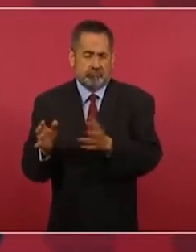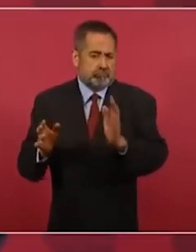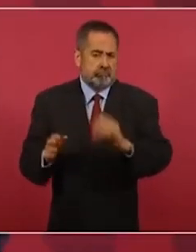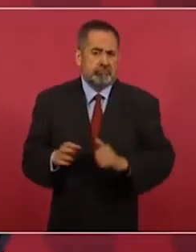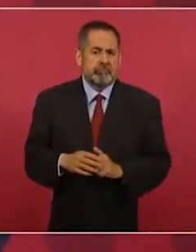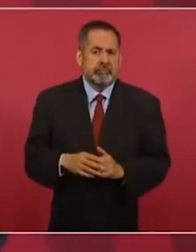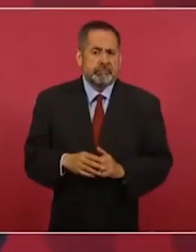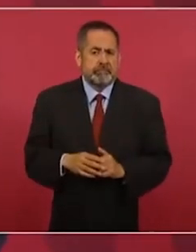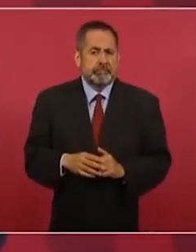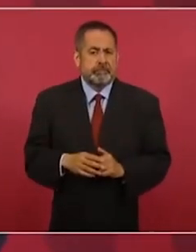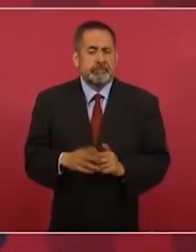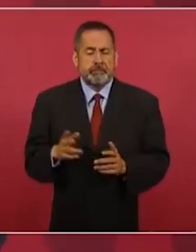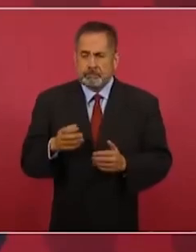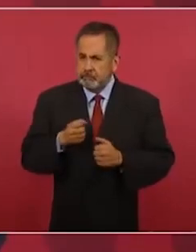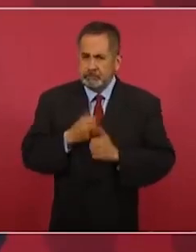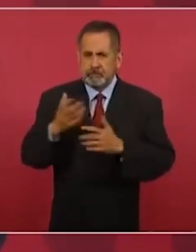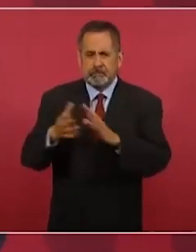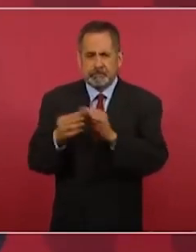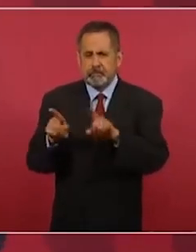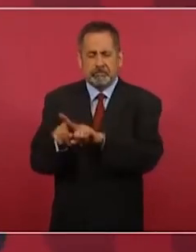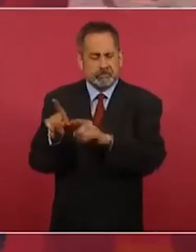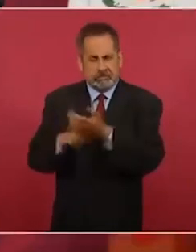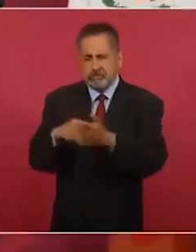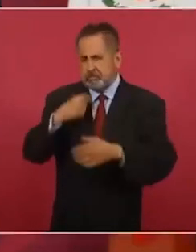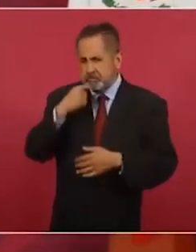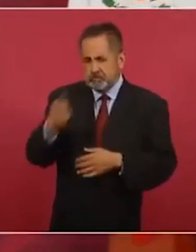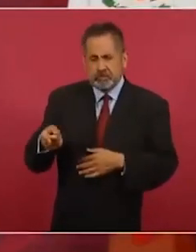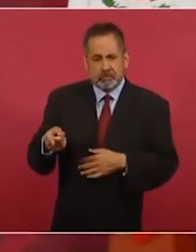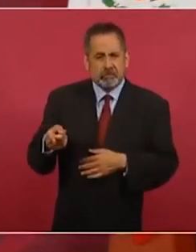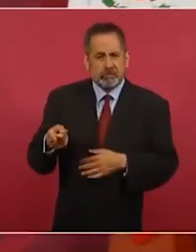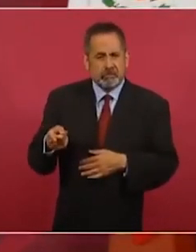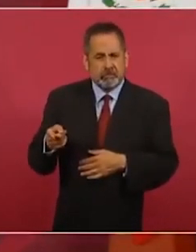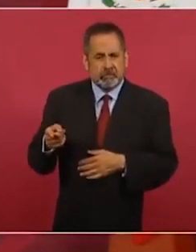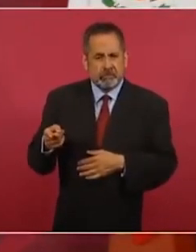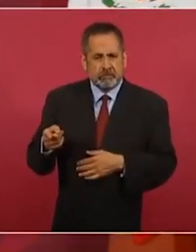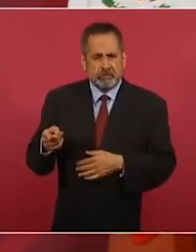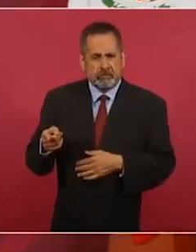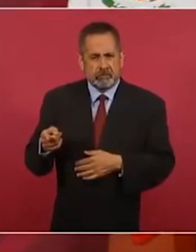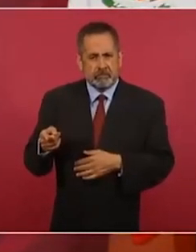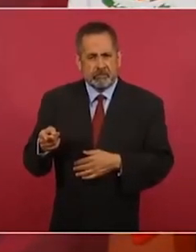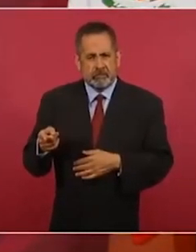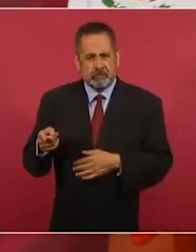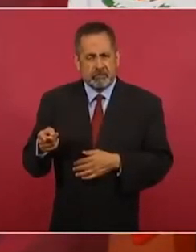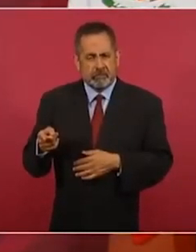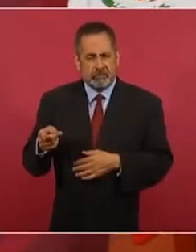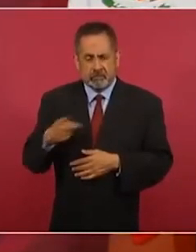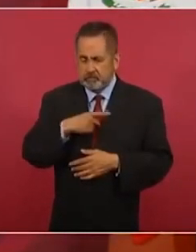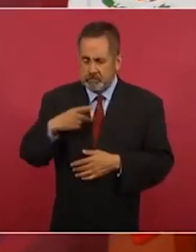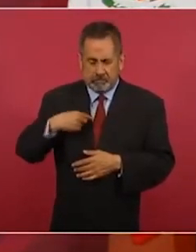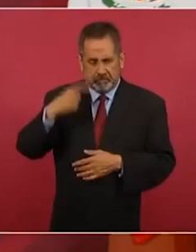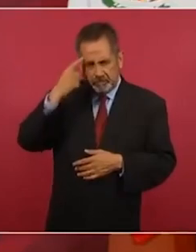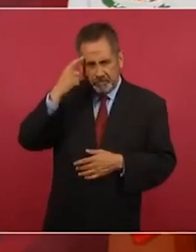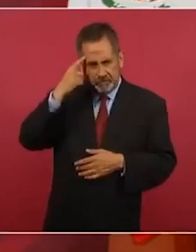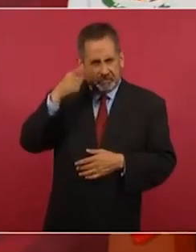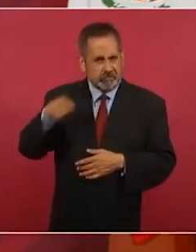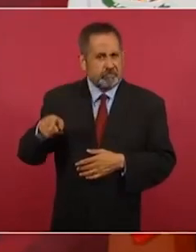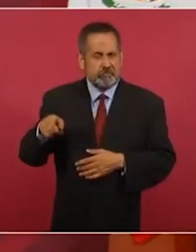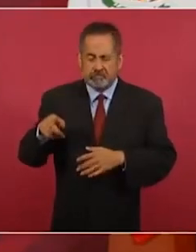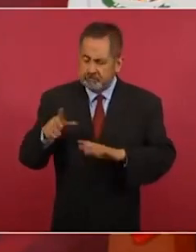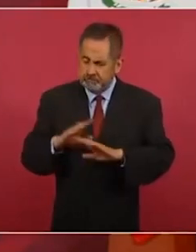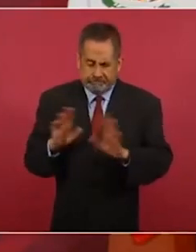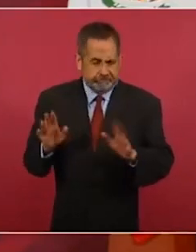y lo mismo que teníamos que hacer un